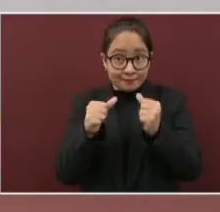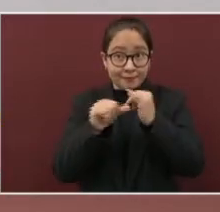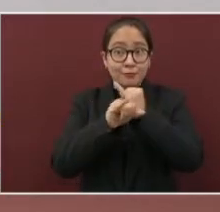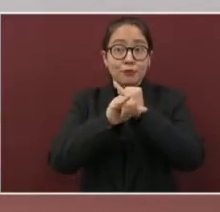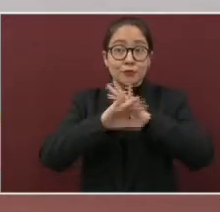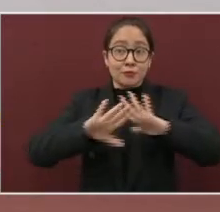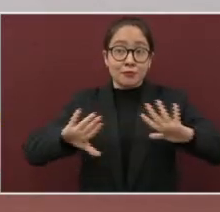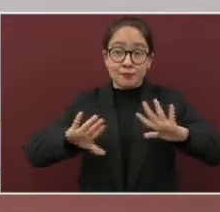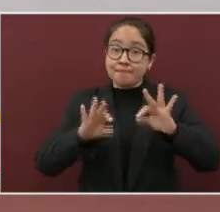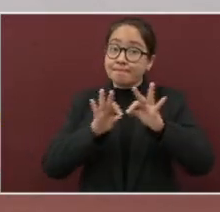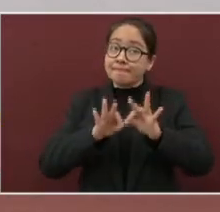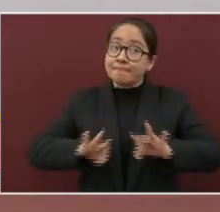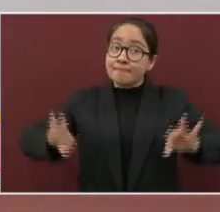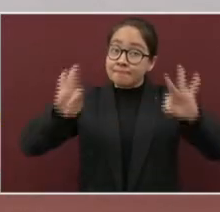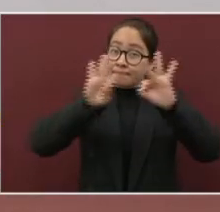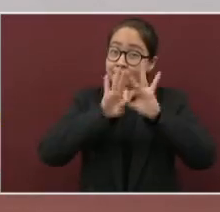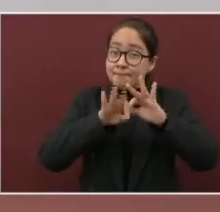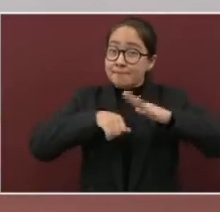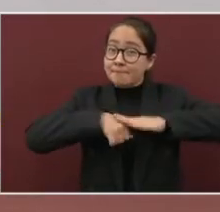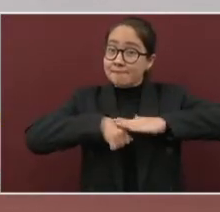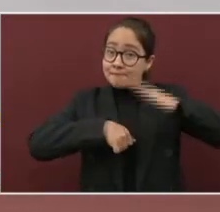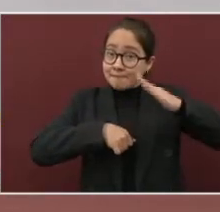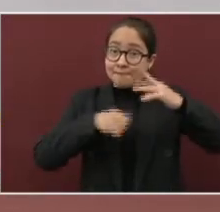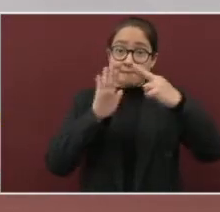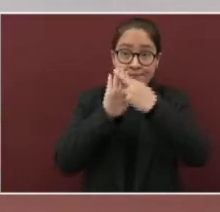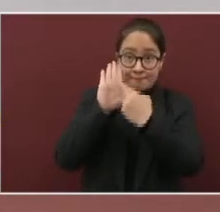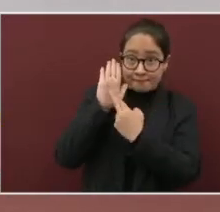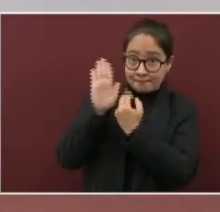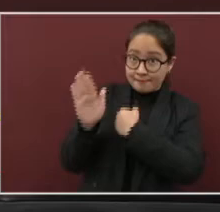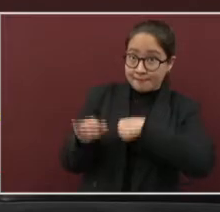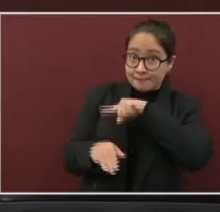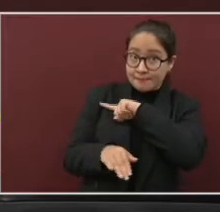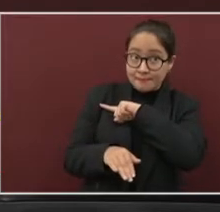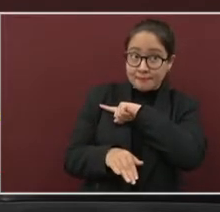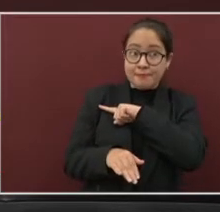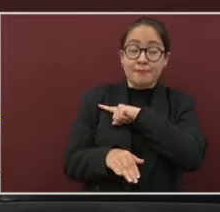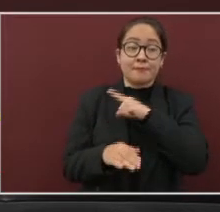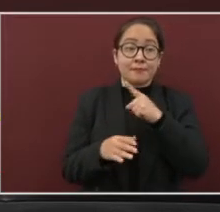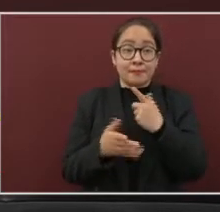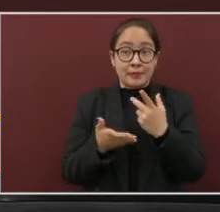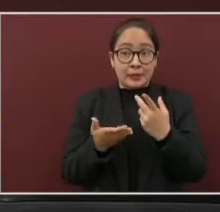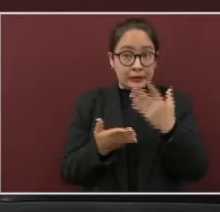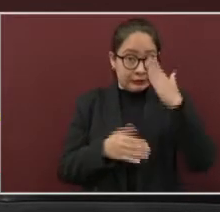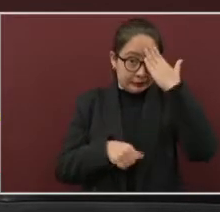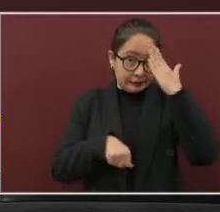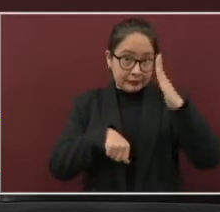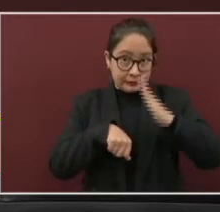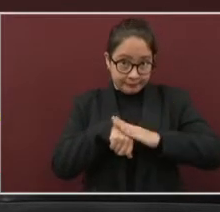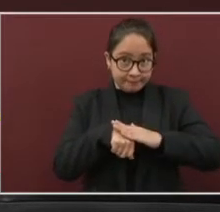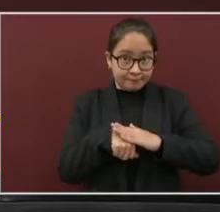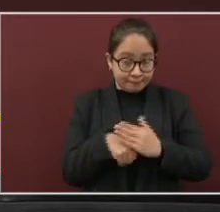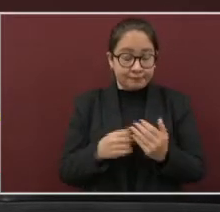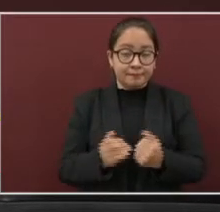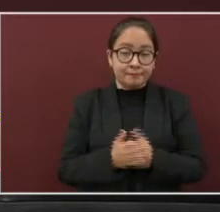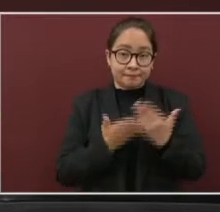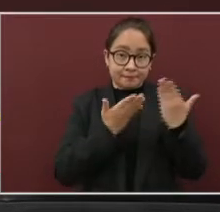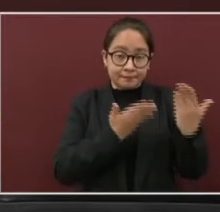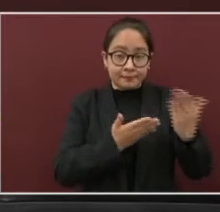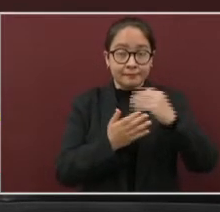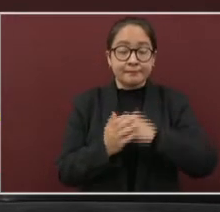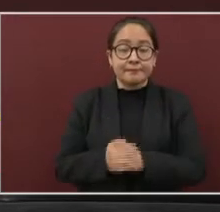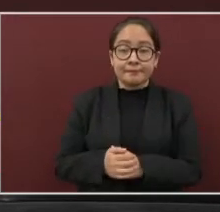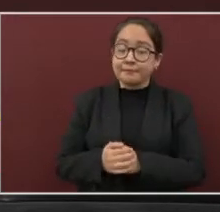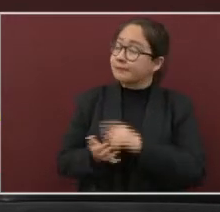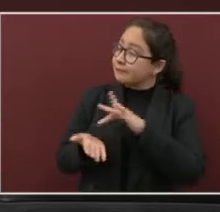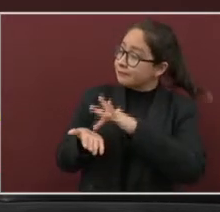Pero principalmente a no aflojar las medidas de protección sanitaria. Adelante, doctora Espejo. Con su permiso, doctor. Buenas